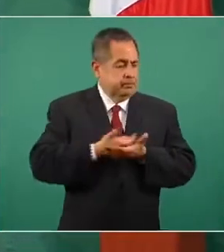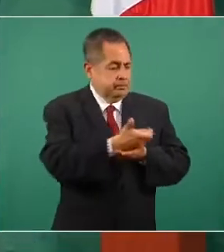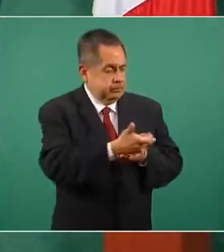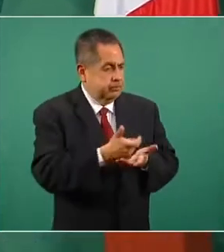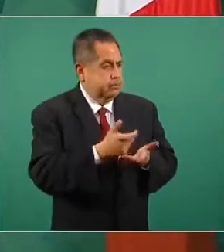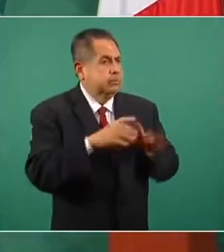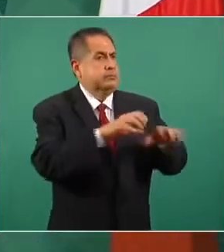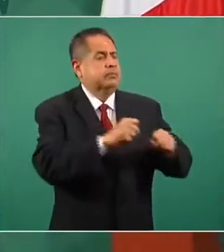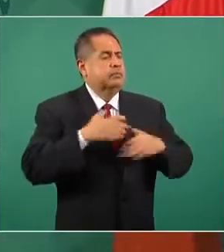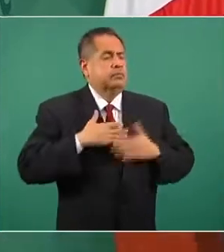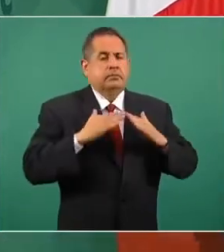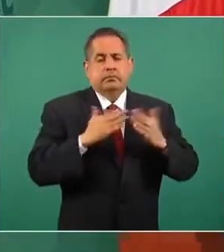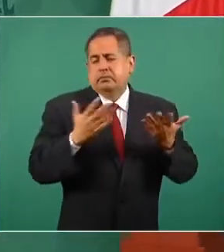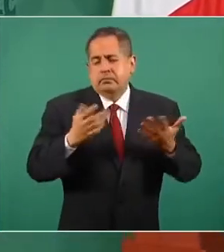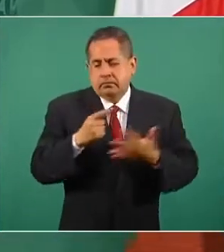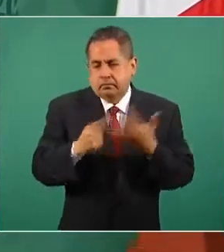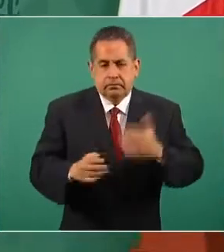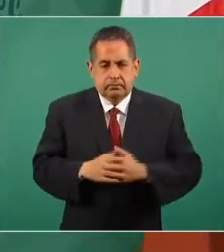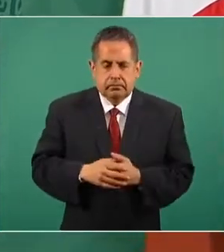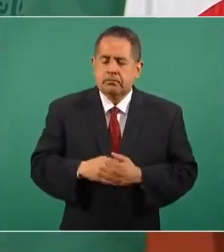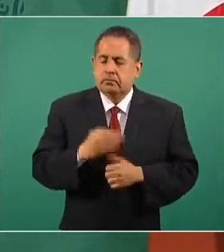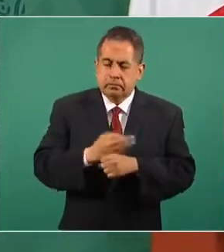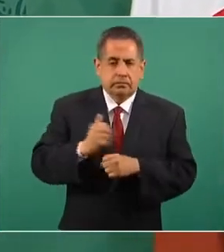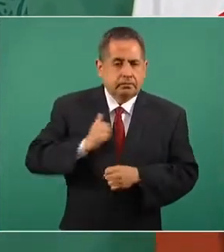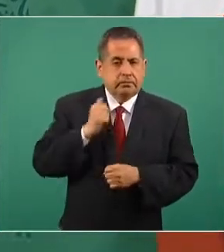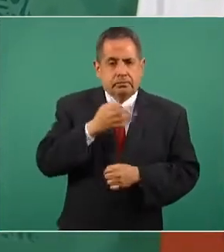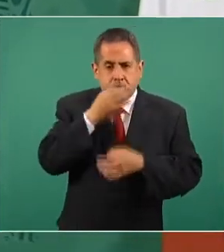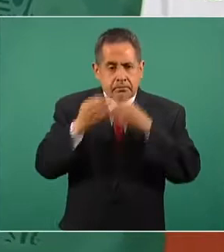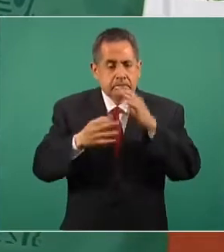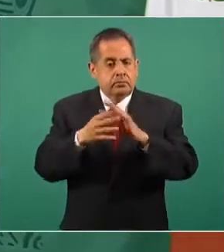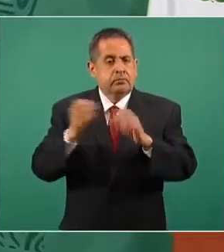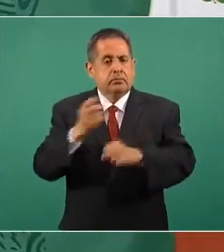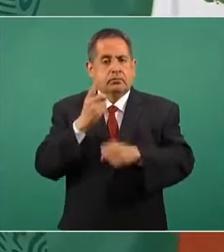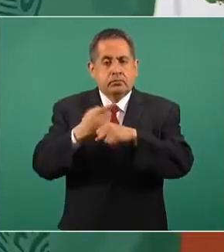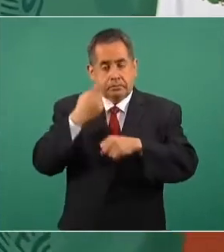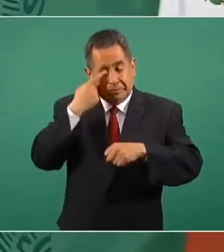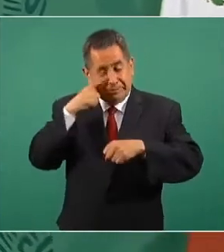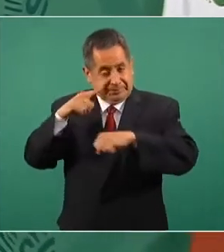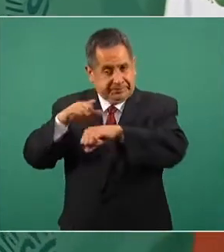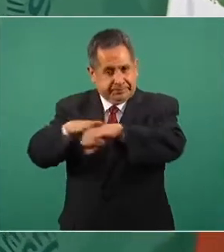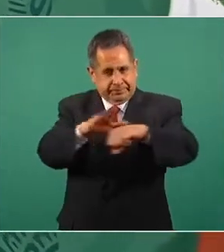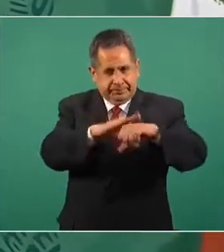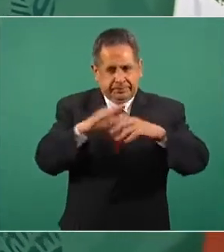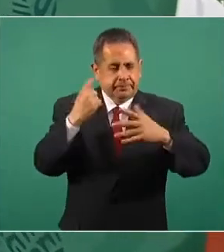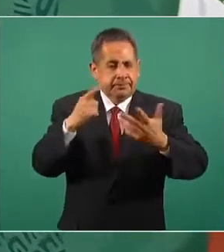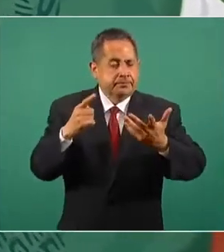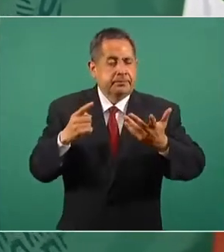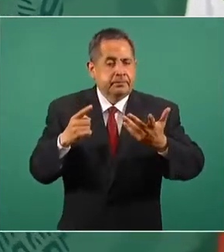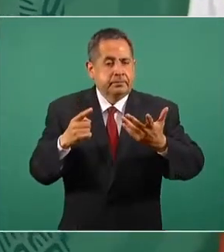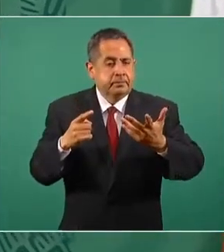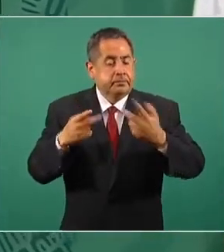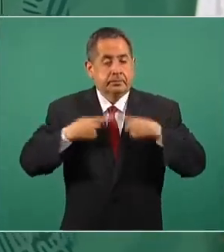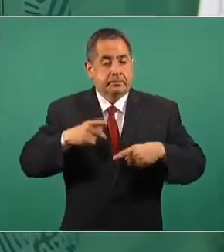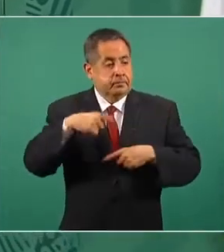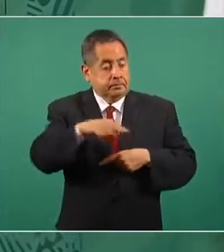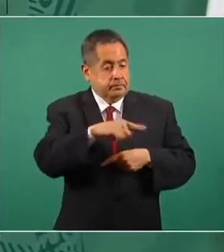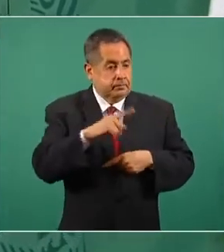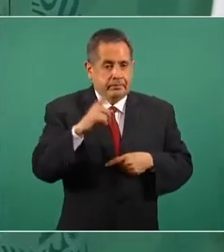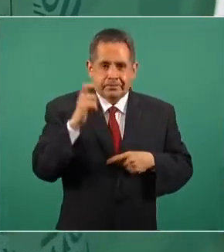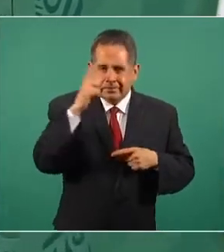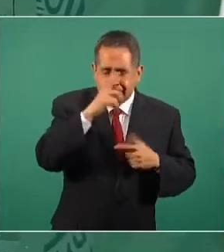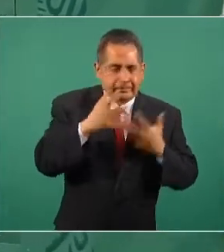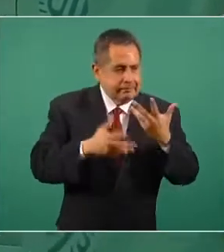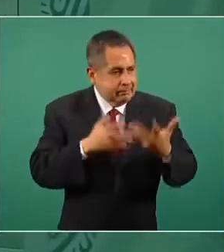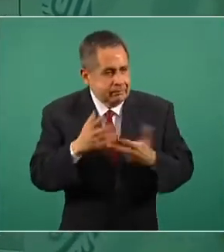mucho gusto lo atendemos y aprovecho la oportunidad también para hacer un llamado a población, a aquellas personas que tengan dificultades y